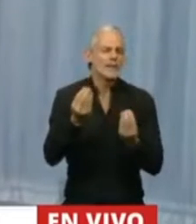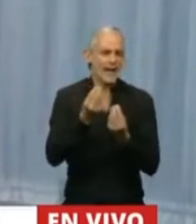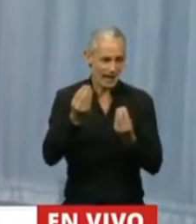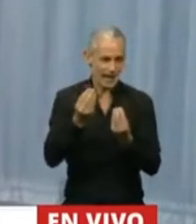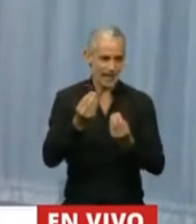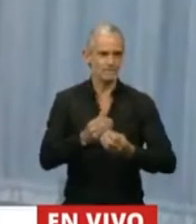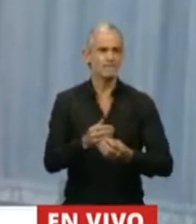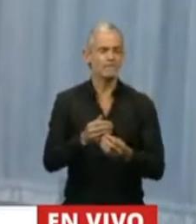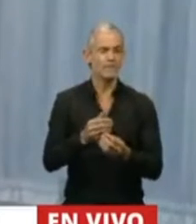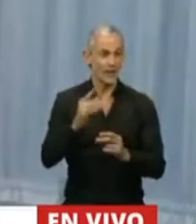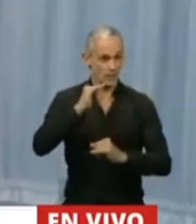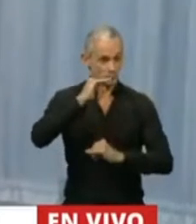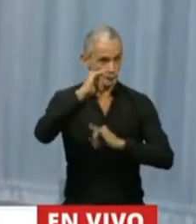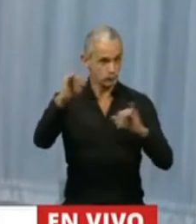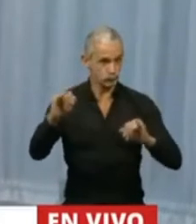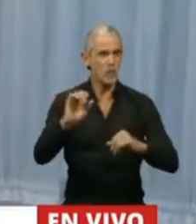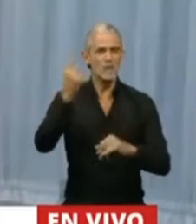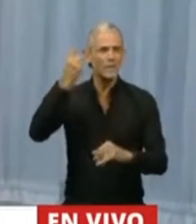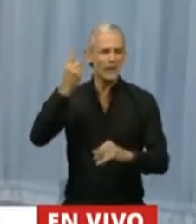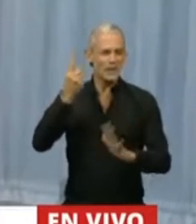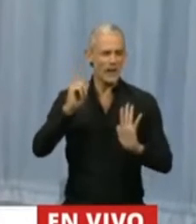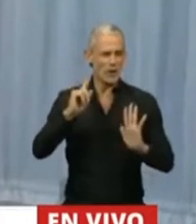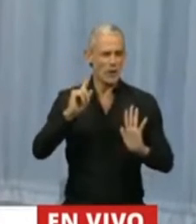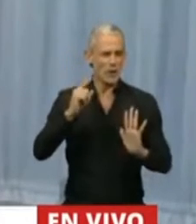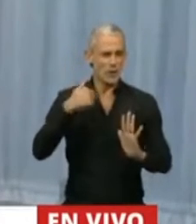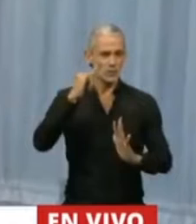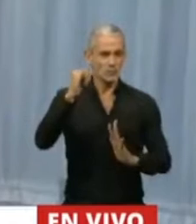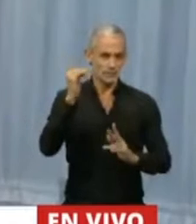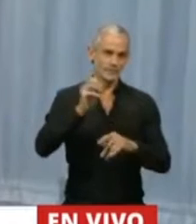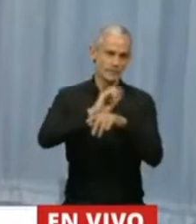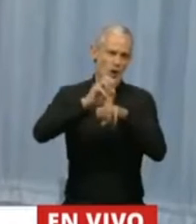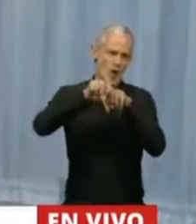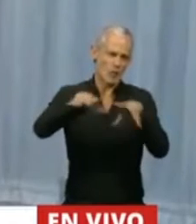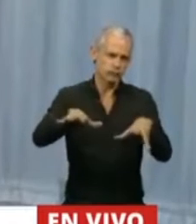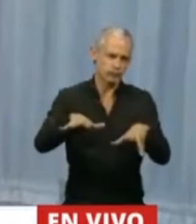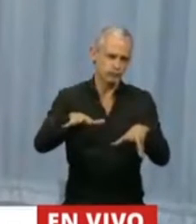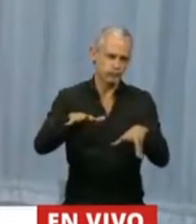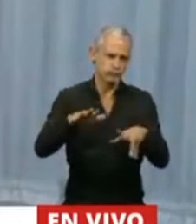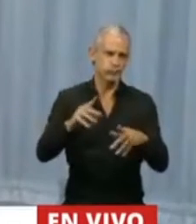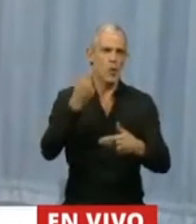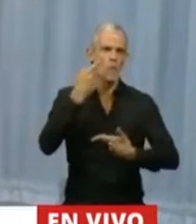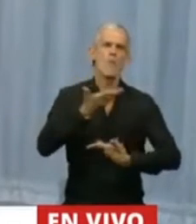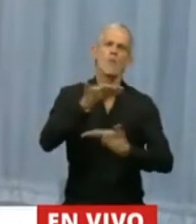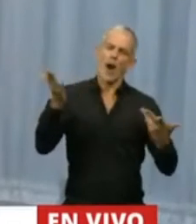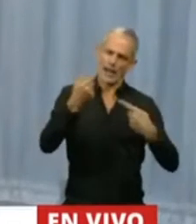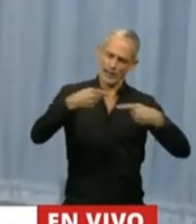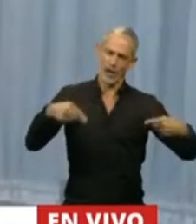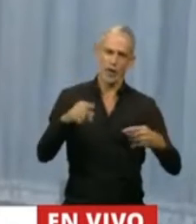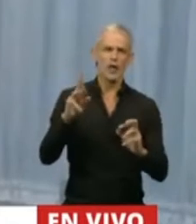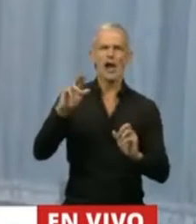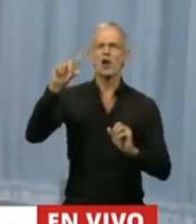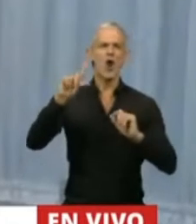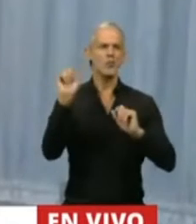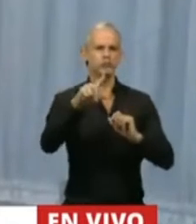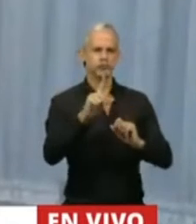en énfasis, en primer lugar, que creo que esta pandemia ha puesto blanco sobre negro sobre el rol que tiene el